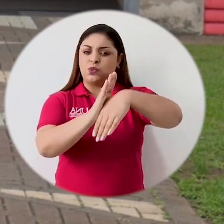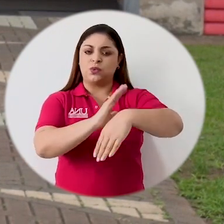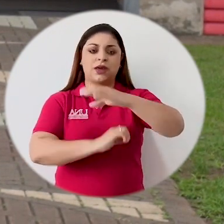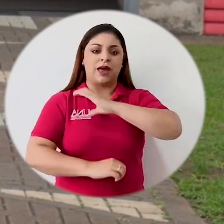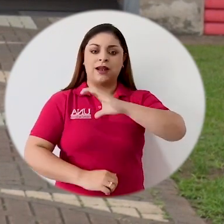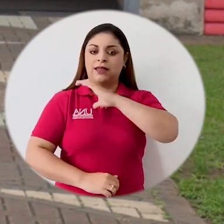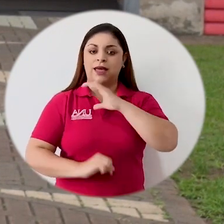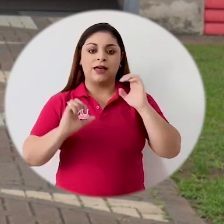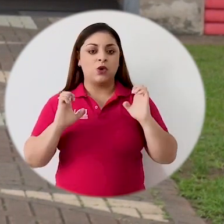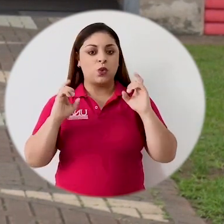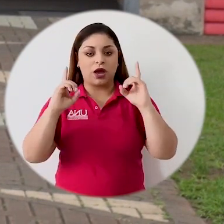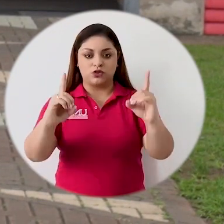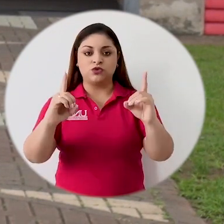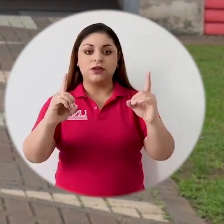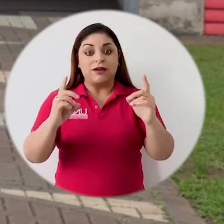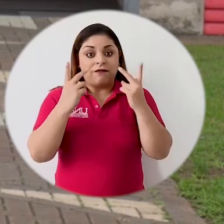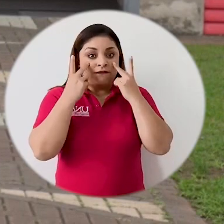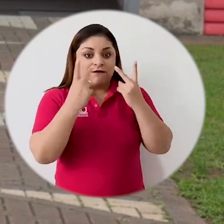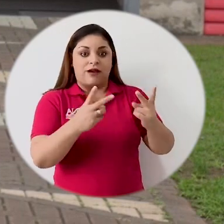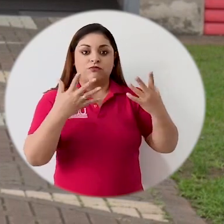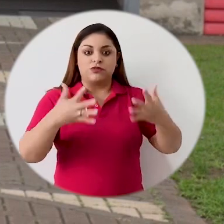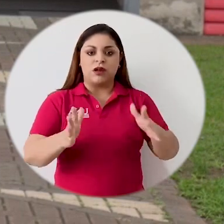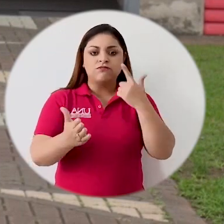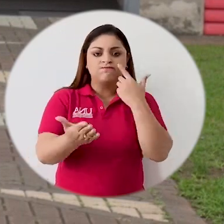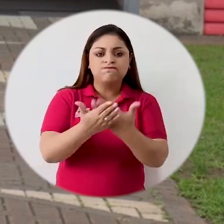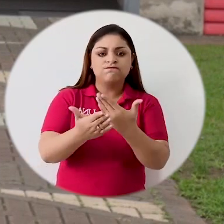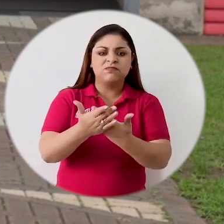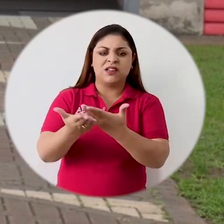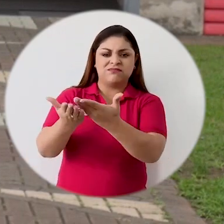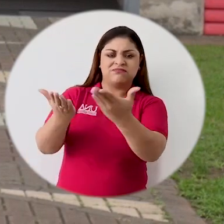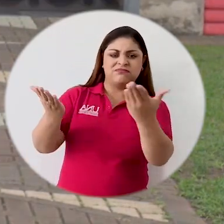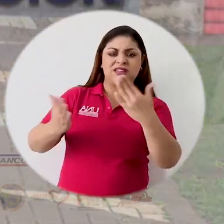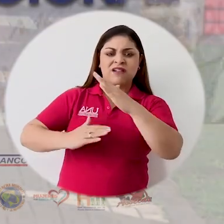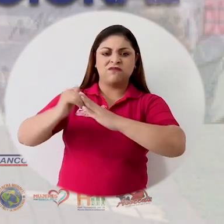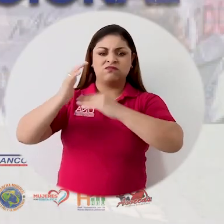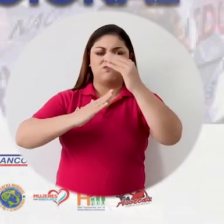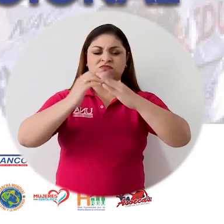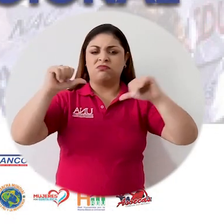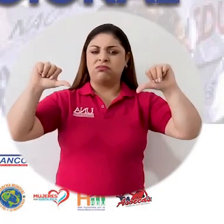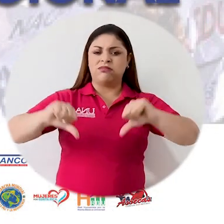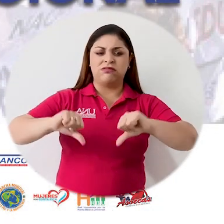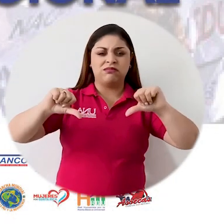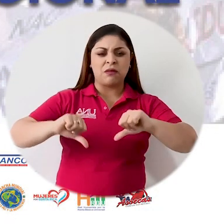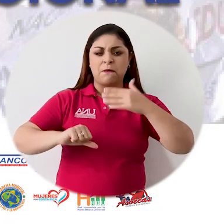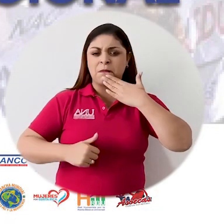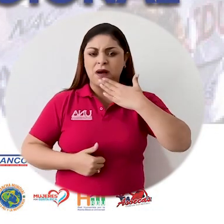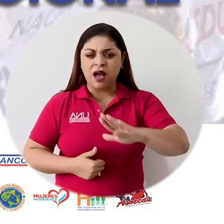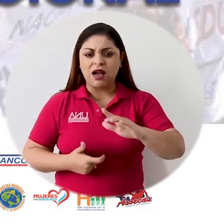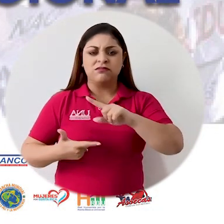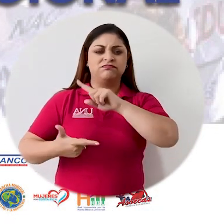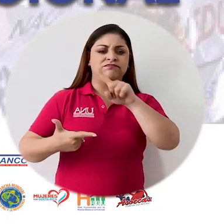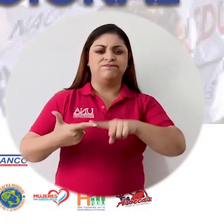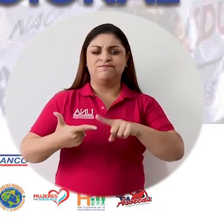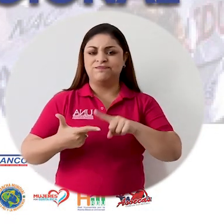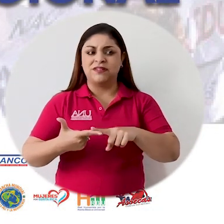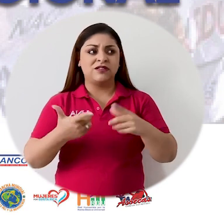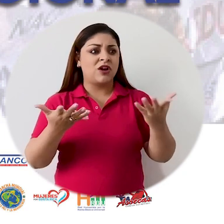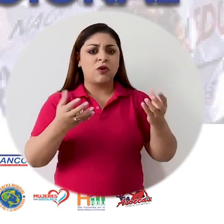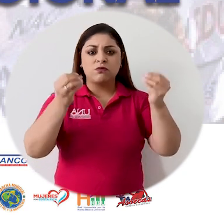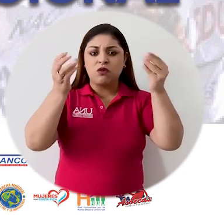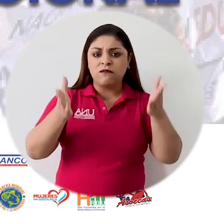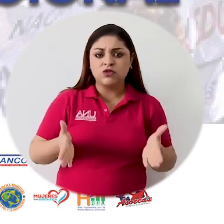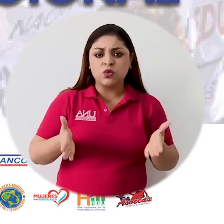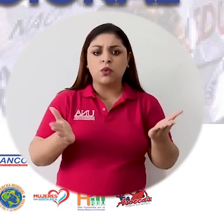en un deterioro directo a la calidad de la educación. Lo vemos evidenciado en la infraestructura deteriorada, en la